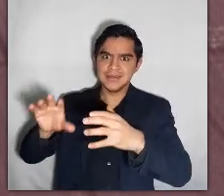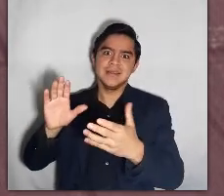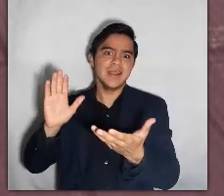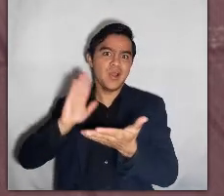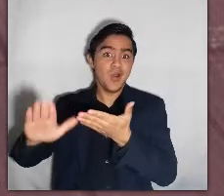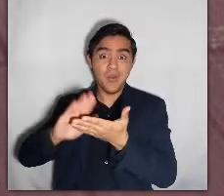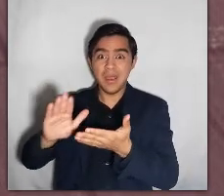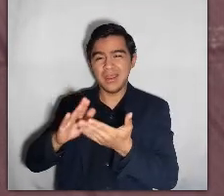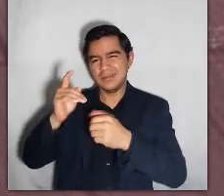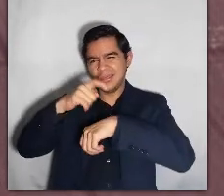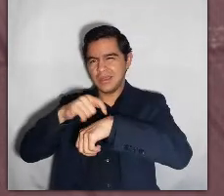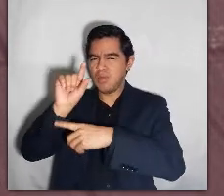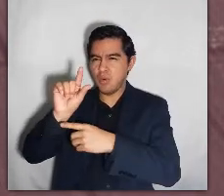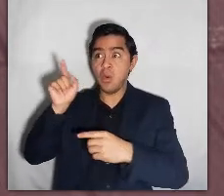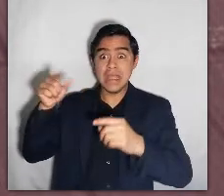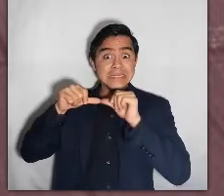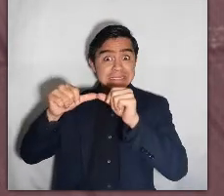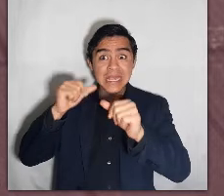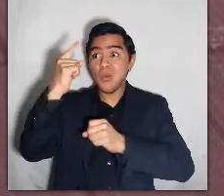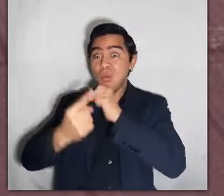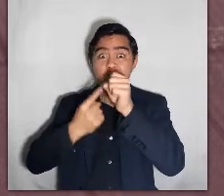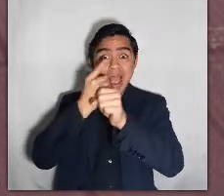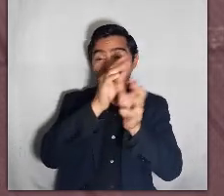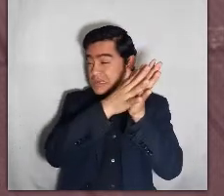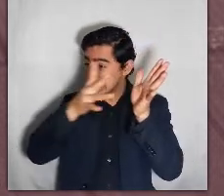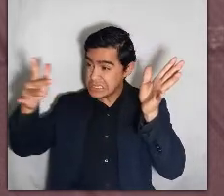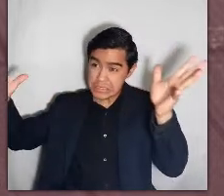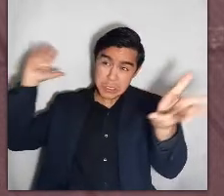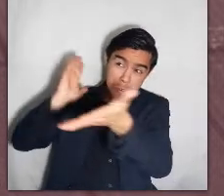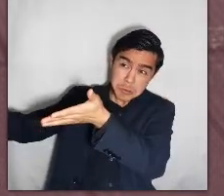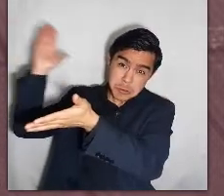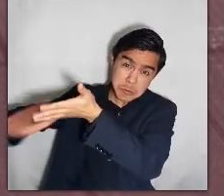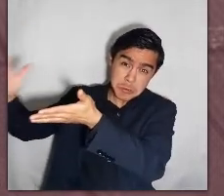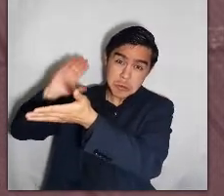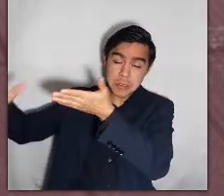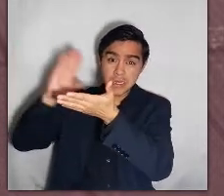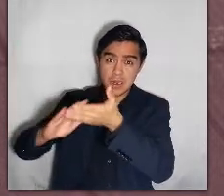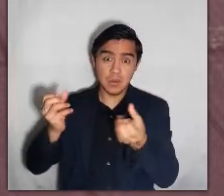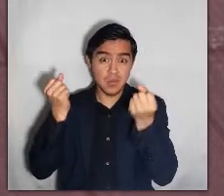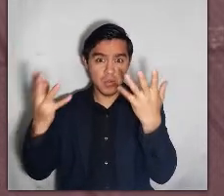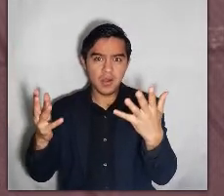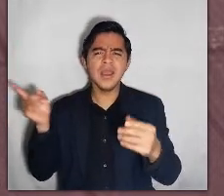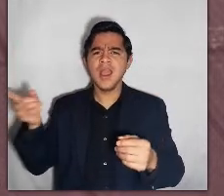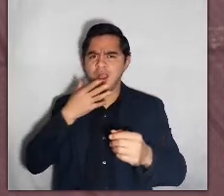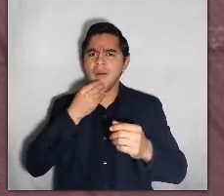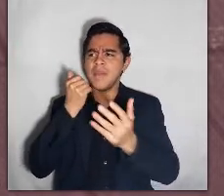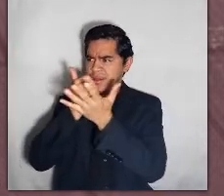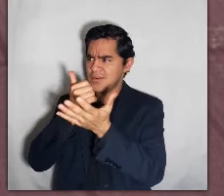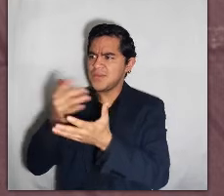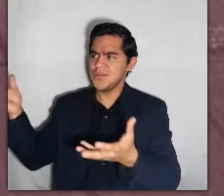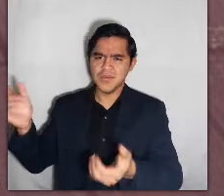porque tenían poco tiempo, así que cuando iba a comprar lo hacía para todo el año. Al